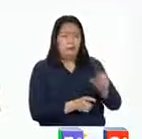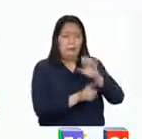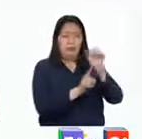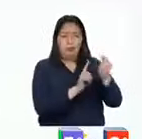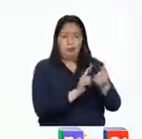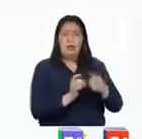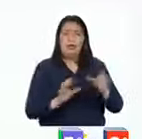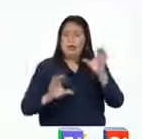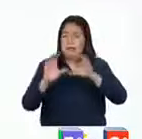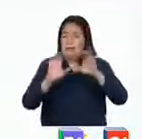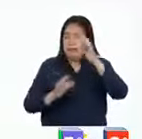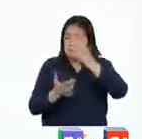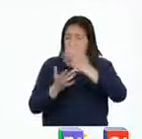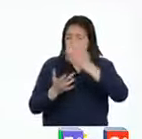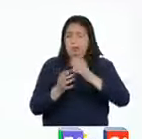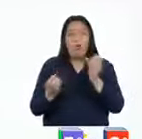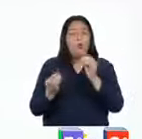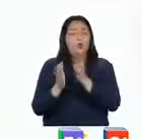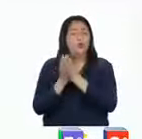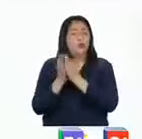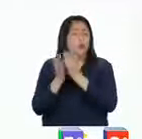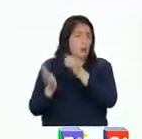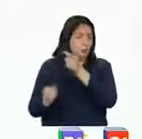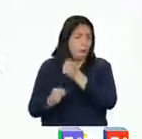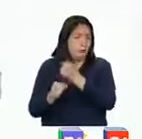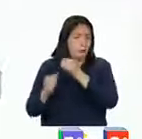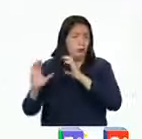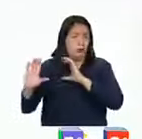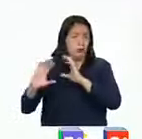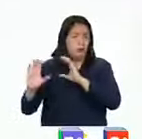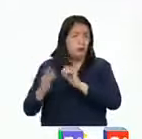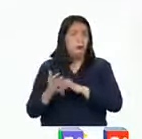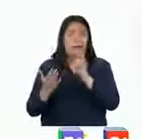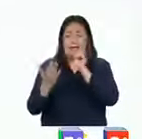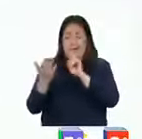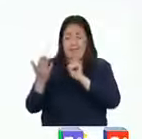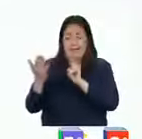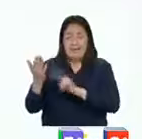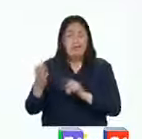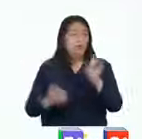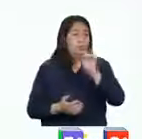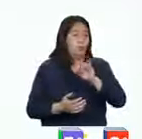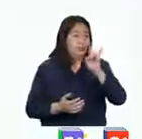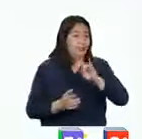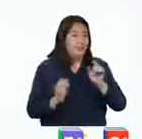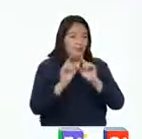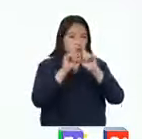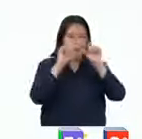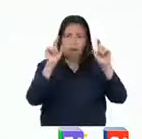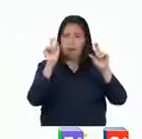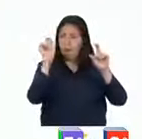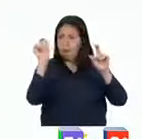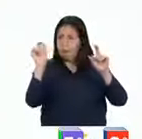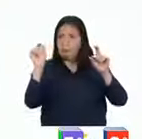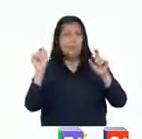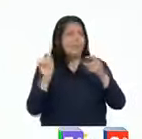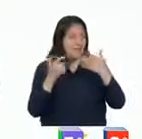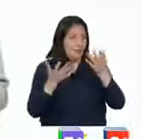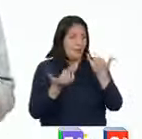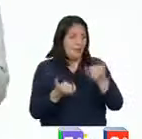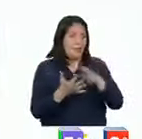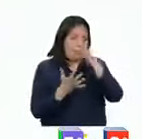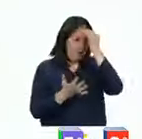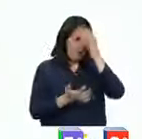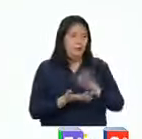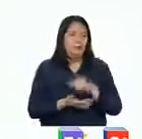ciencia y tecnología o en sus cuadernos de trabajo de comunicación y léanlos utilizando la técnica del sumillado que hemos aprendido el